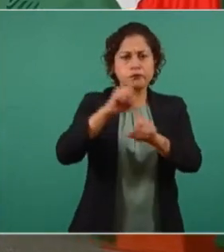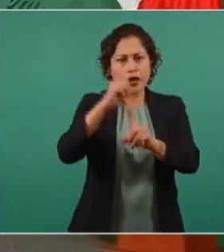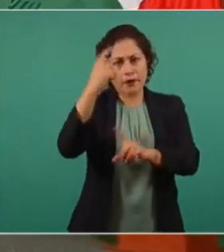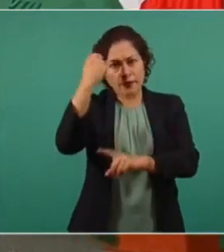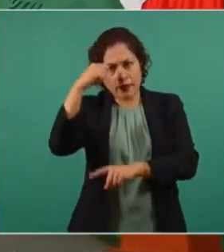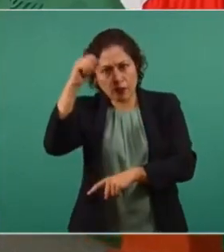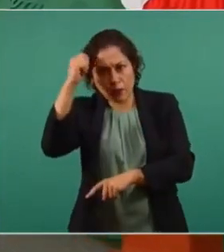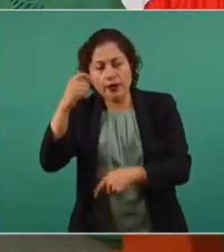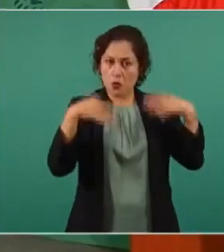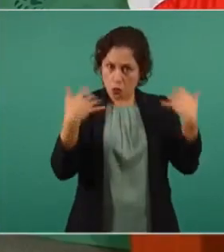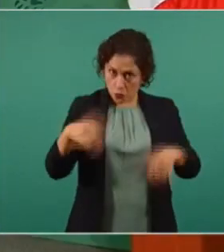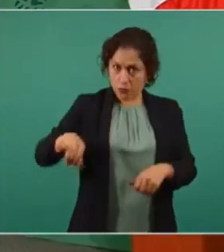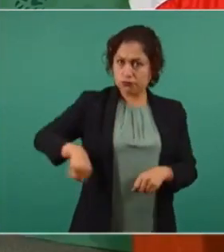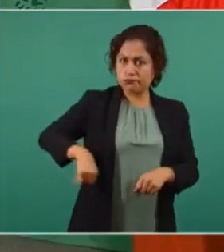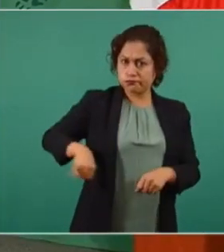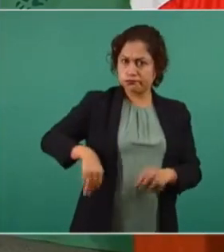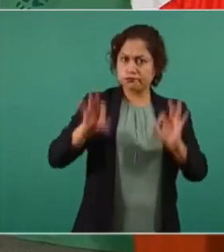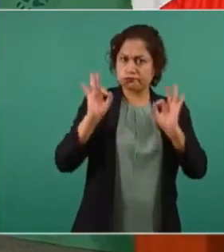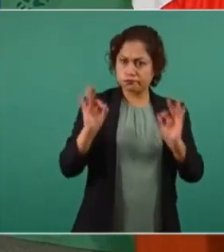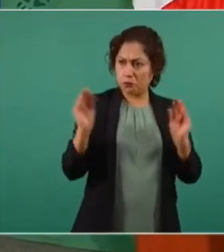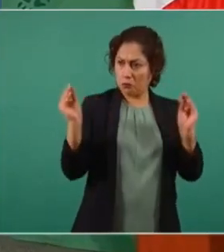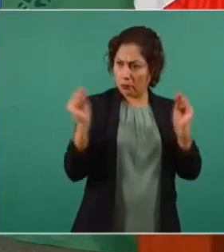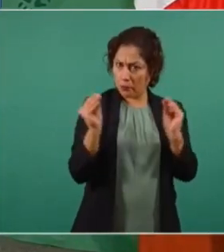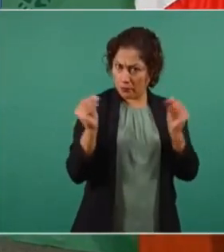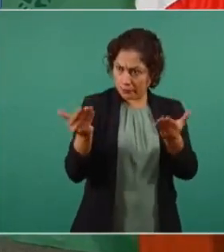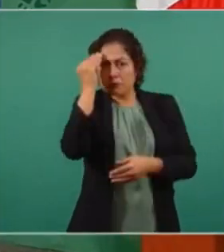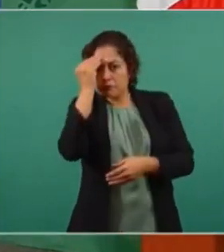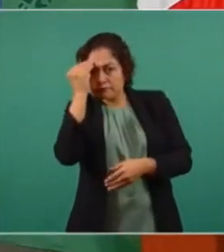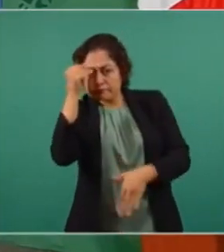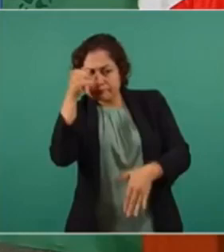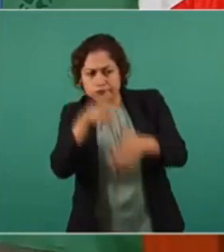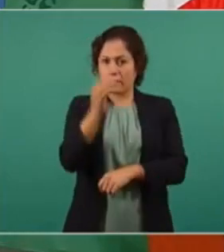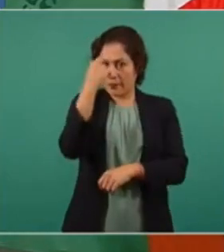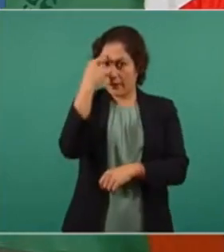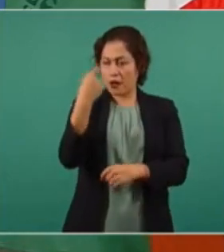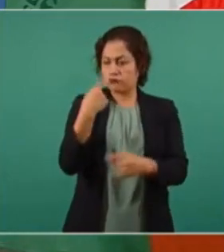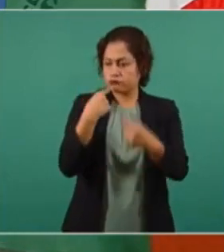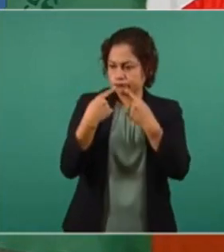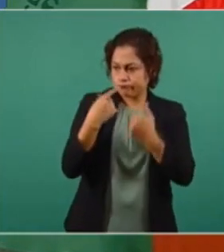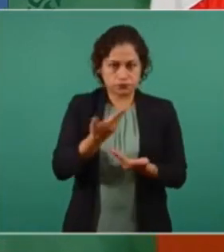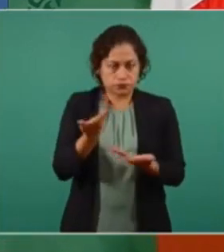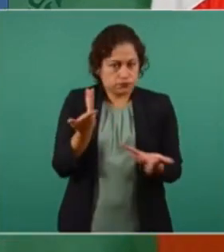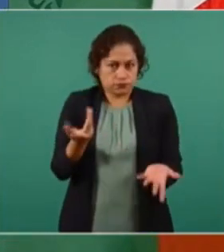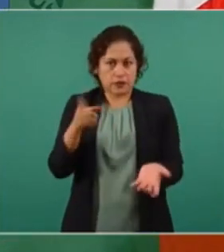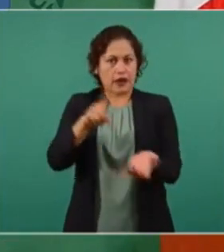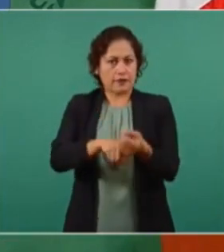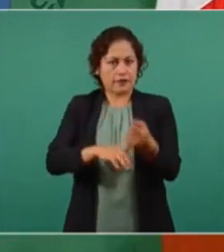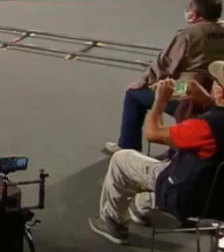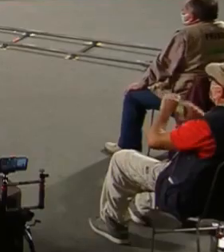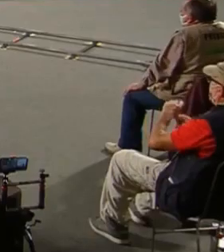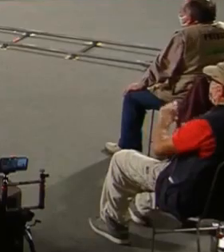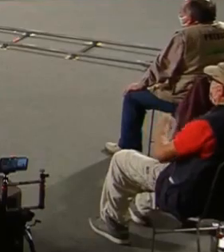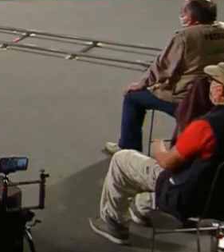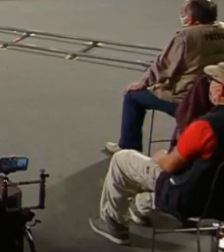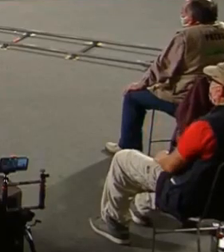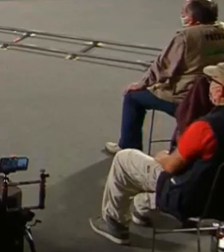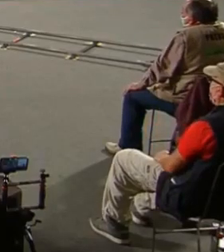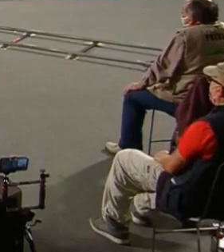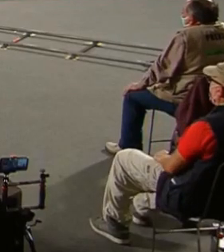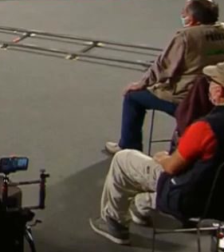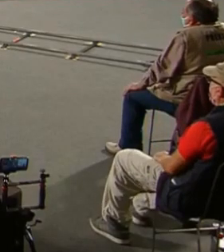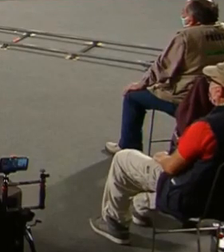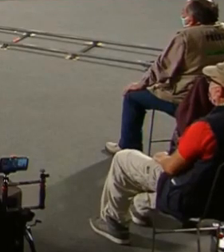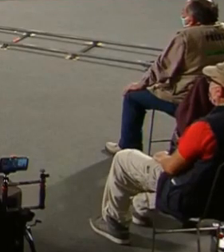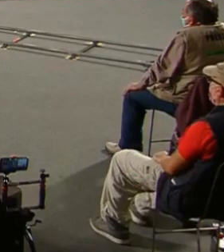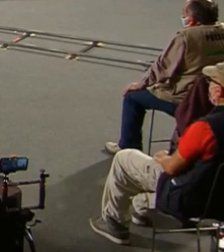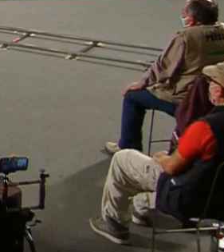son buenos temas de discusión, de análisis, de reflexión, de debate. En una sociedad democrática. Yo creo que un error. Prolongación